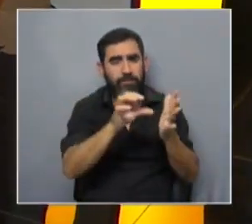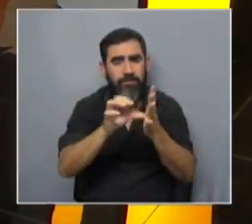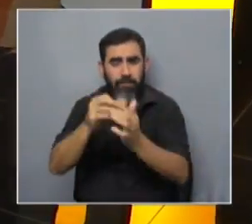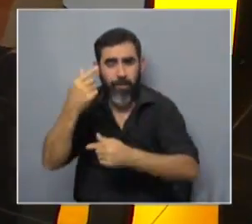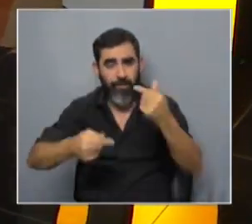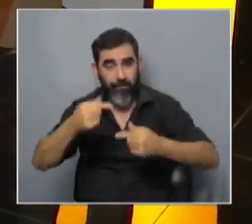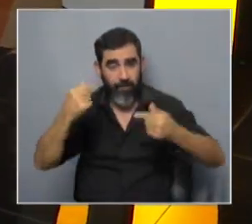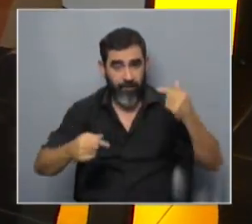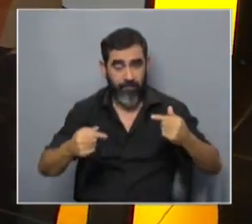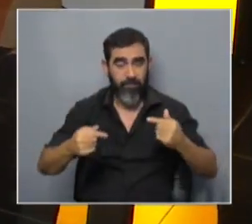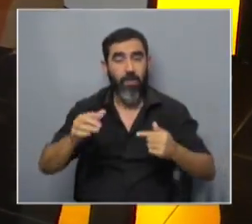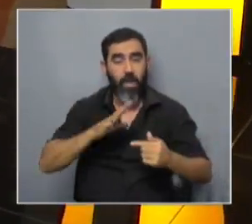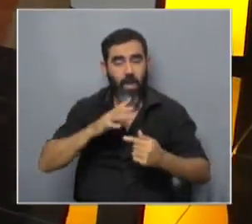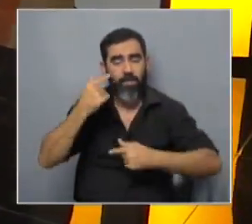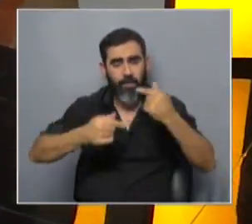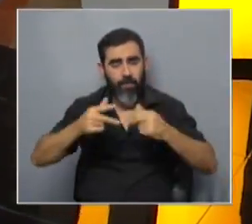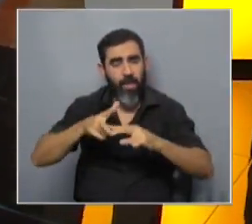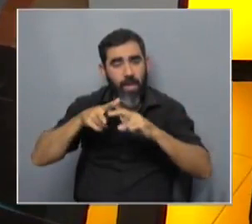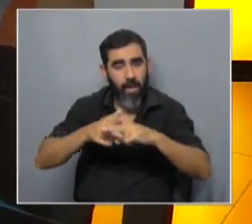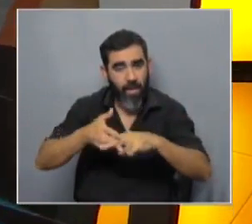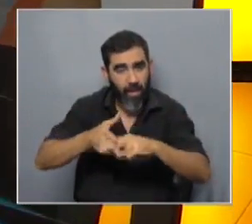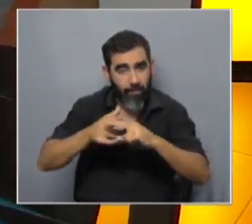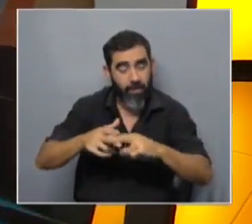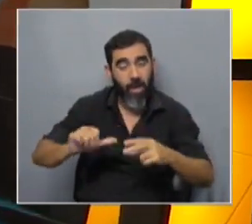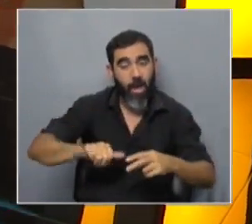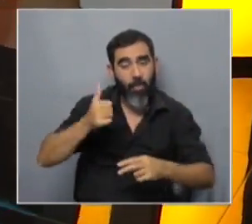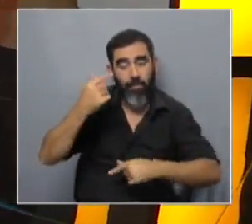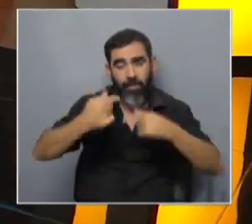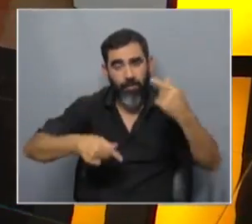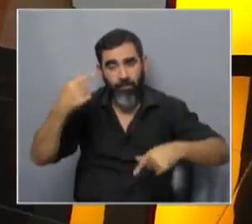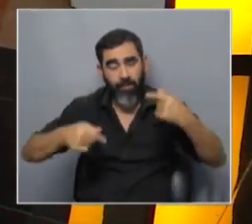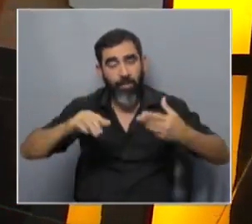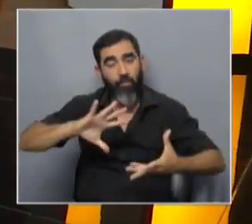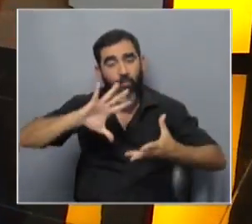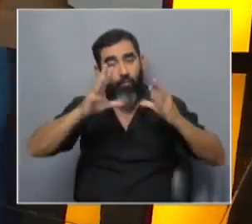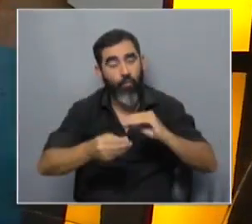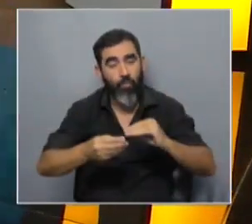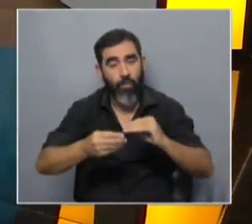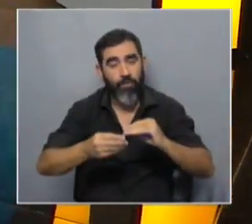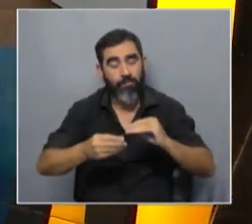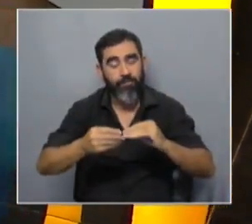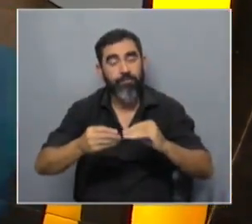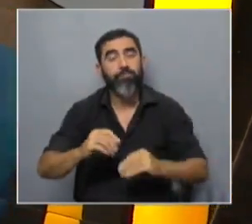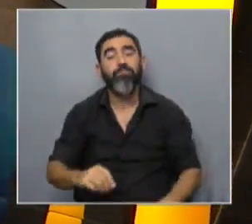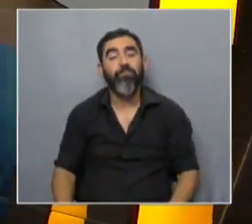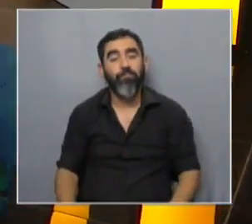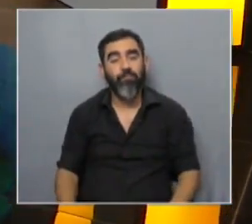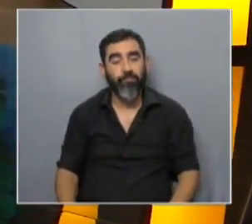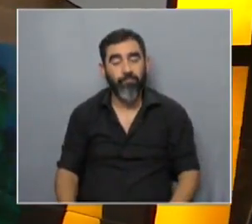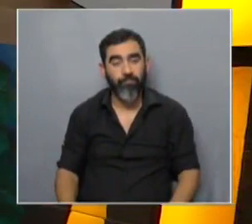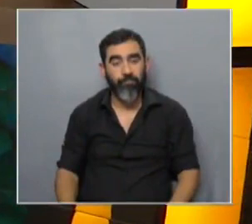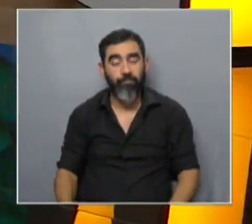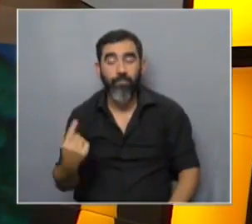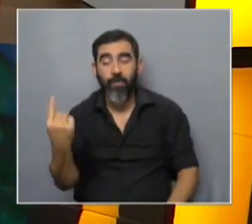Y eso ha dado lugar a distintas herramientas aprovechando la diversidad de mecanismos, de sutilezas en el mecanismo que utiliza cada uno de